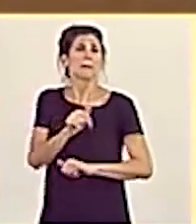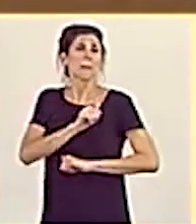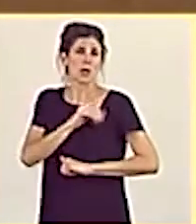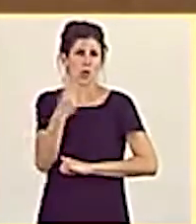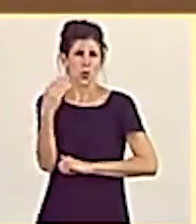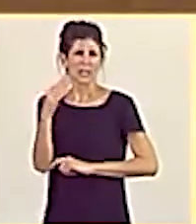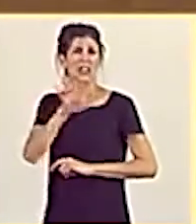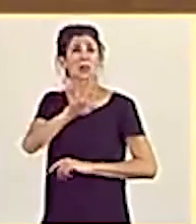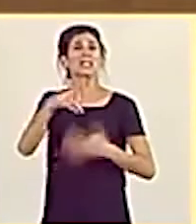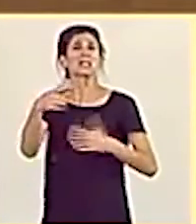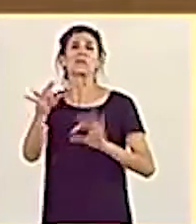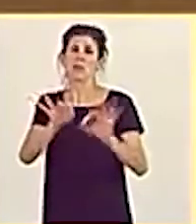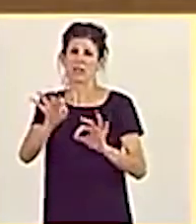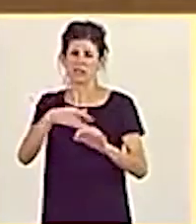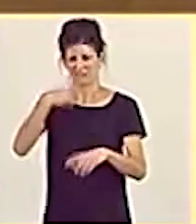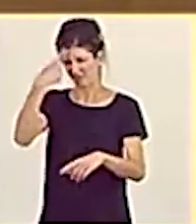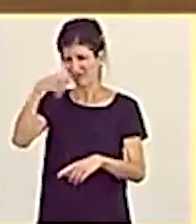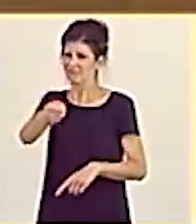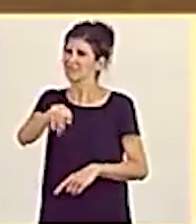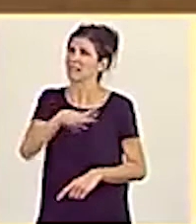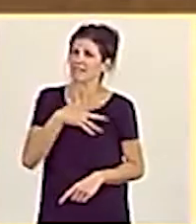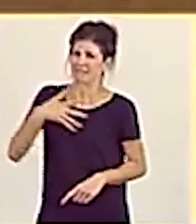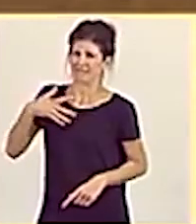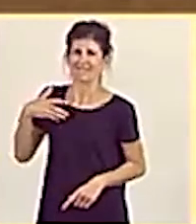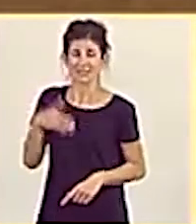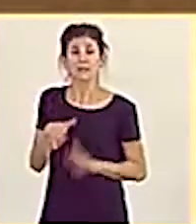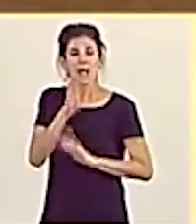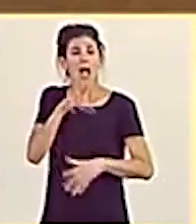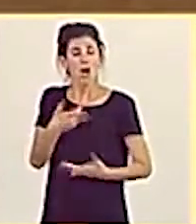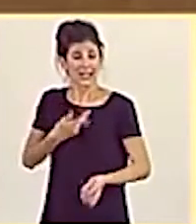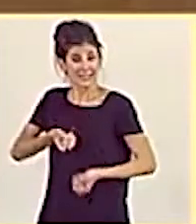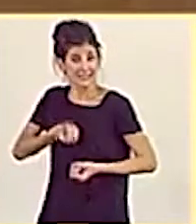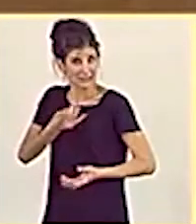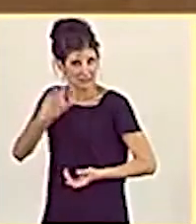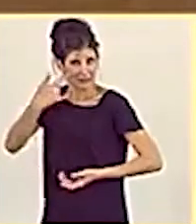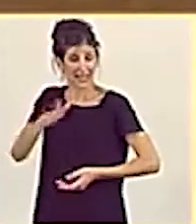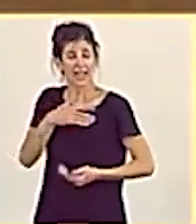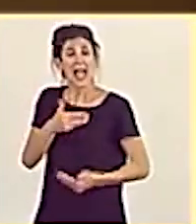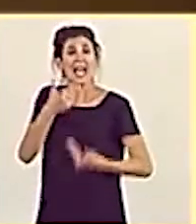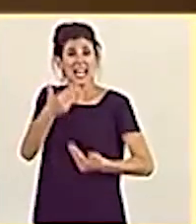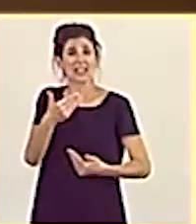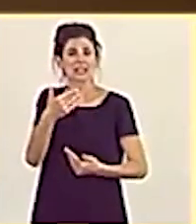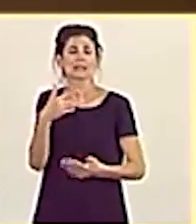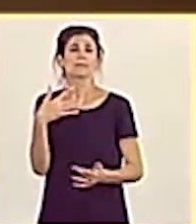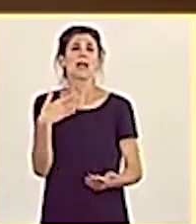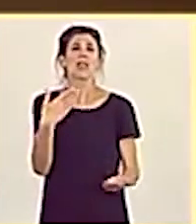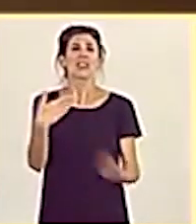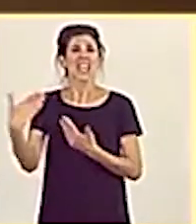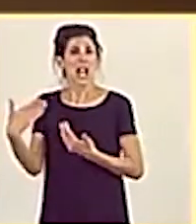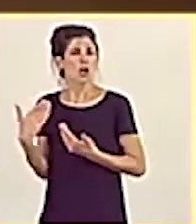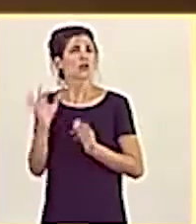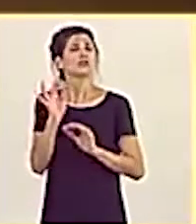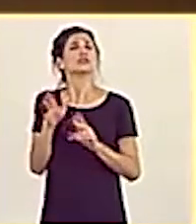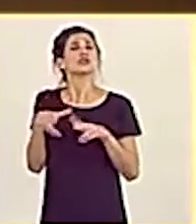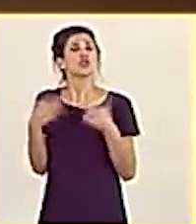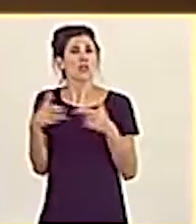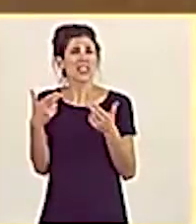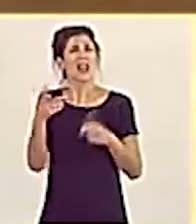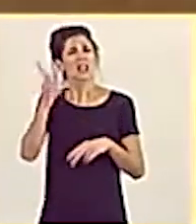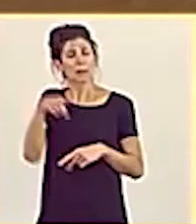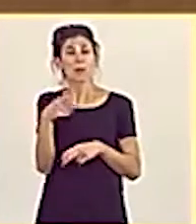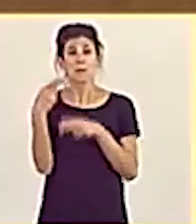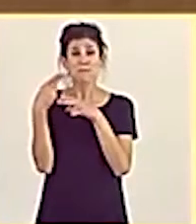56%. Pero fíjese, le voy a hablar de lo que estamos haciendo. Gracias al diálogo social y a las políticas que se han